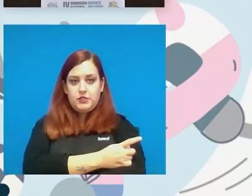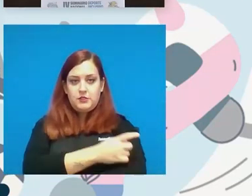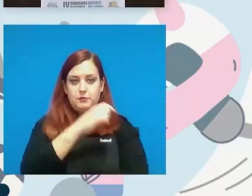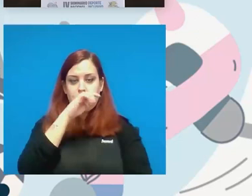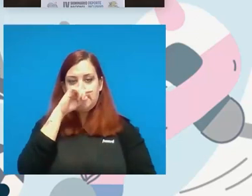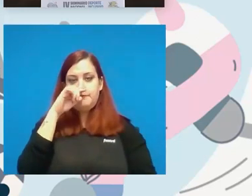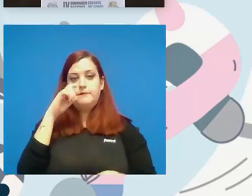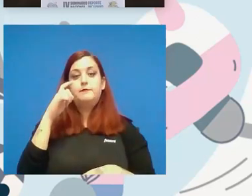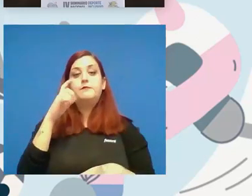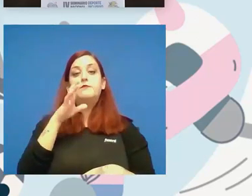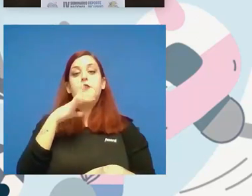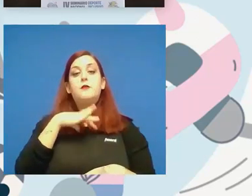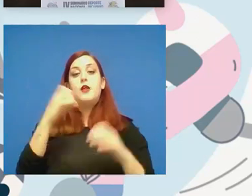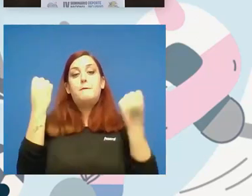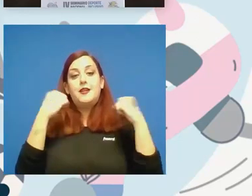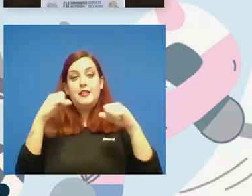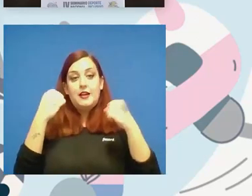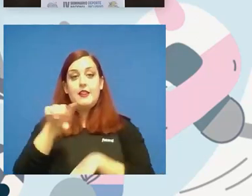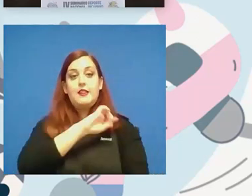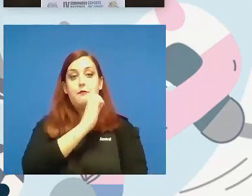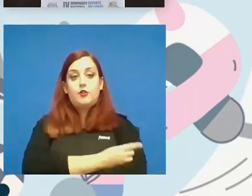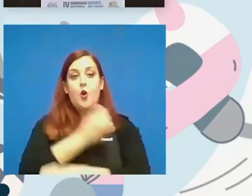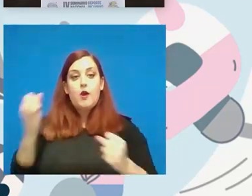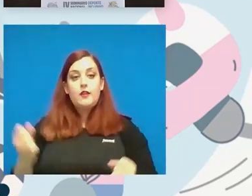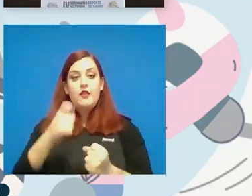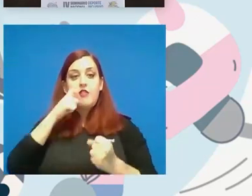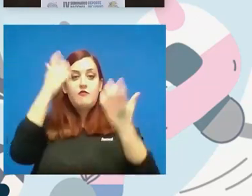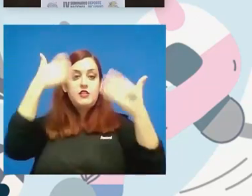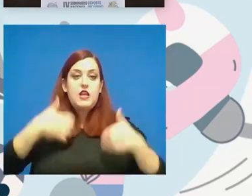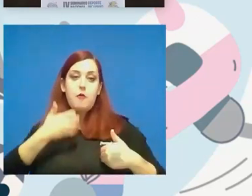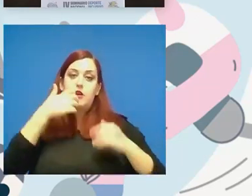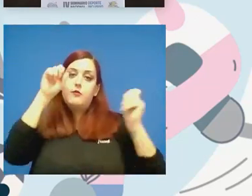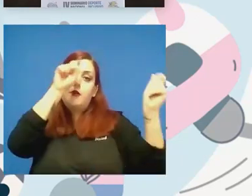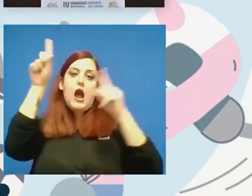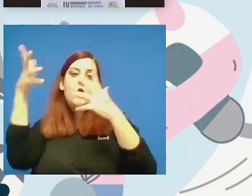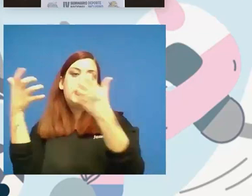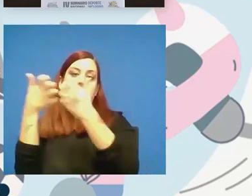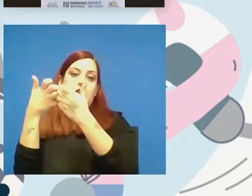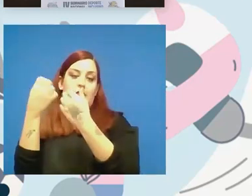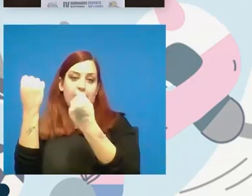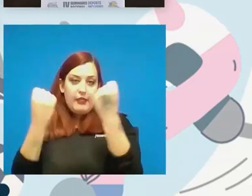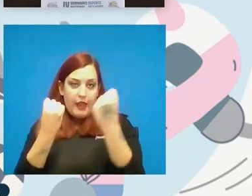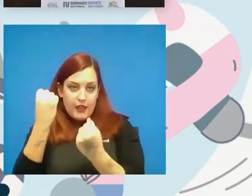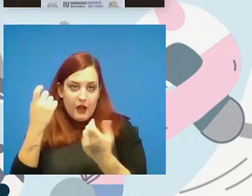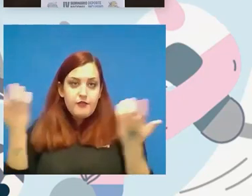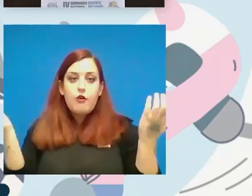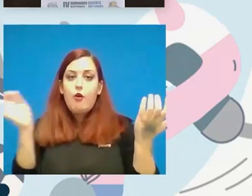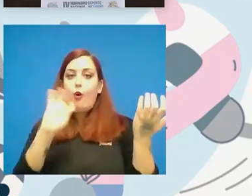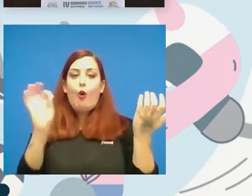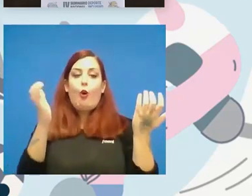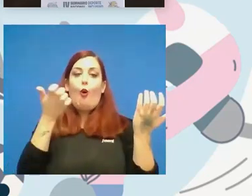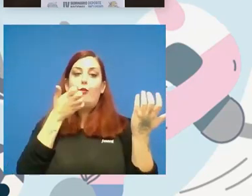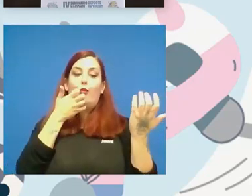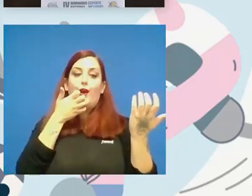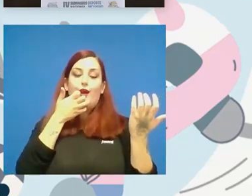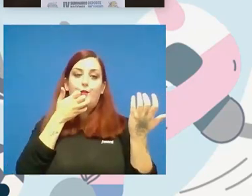deporte o actividad física después de un accidente de tráfico o después de o estar atendido en una